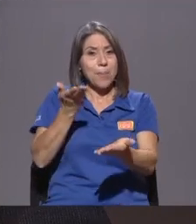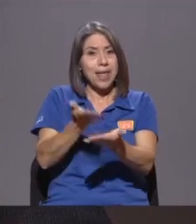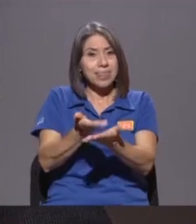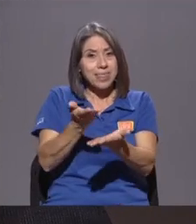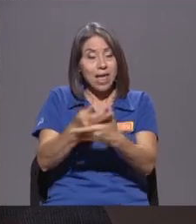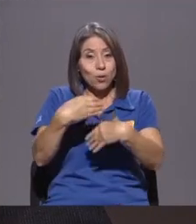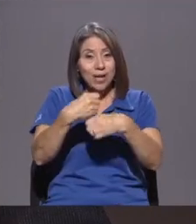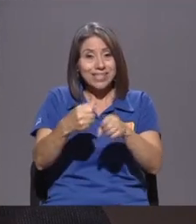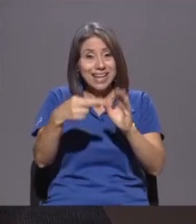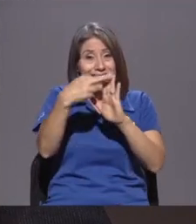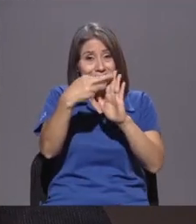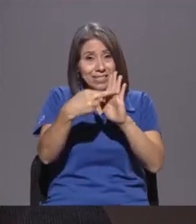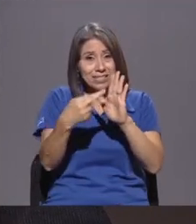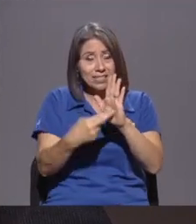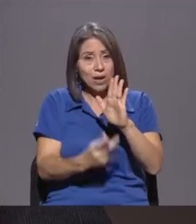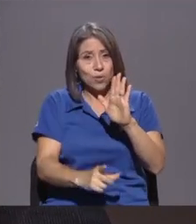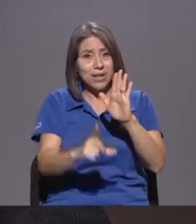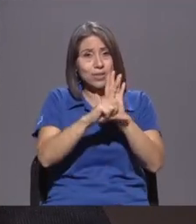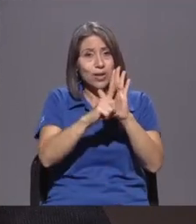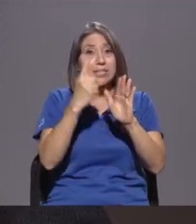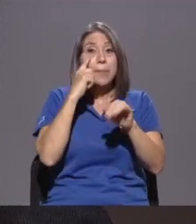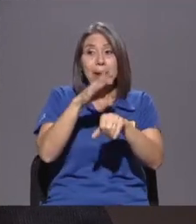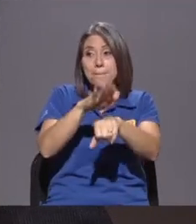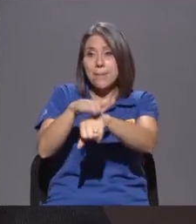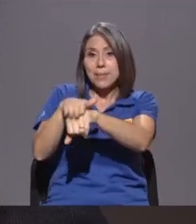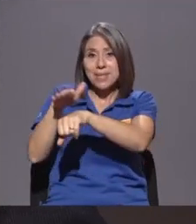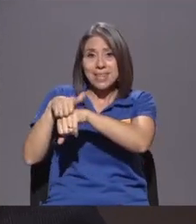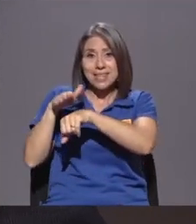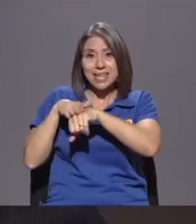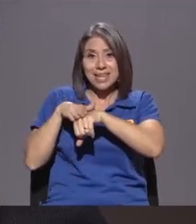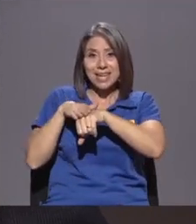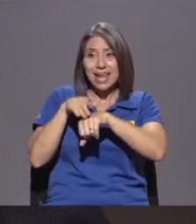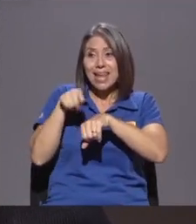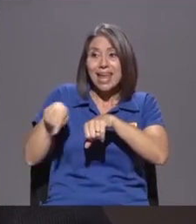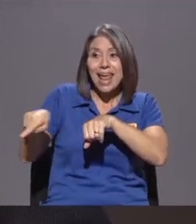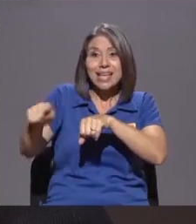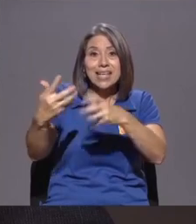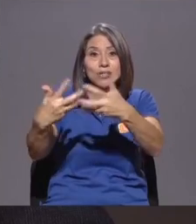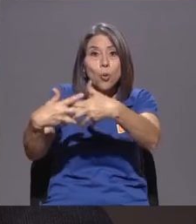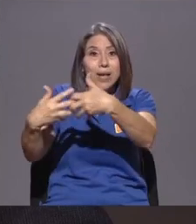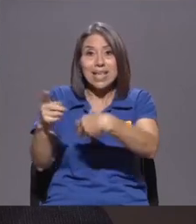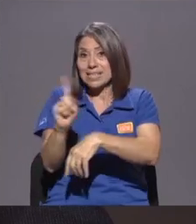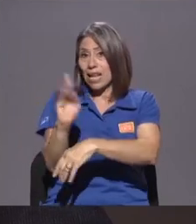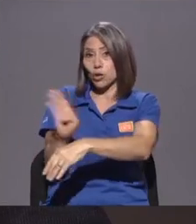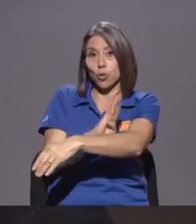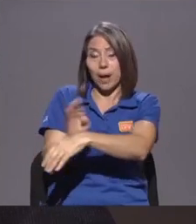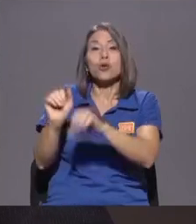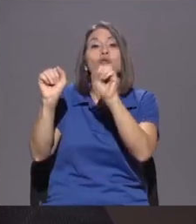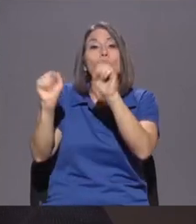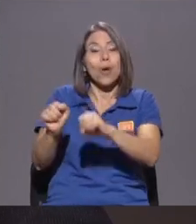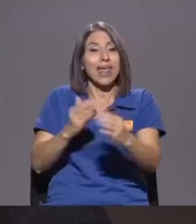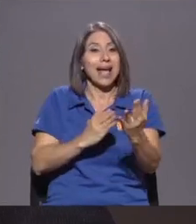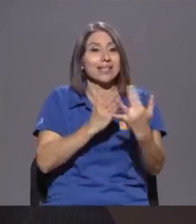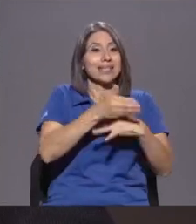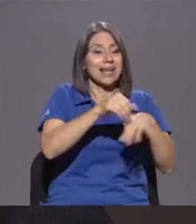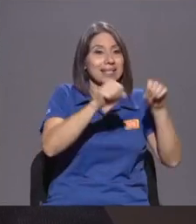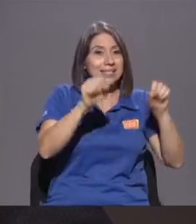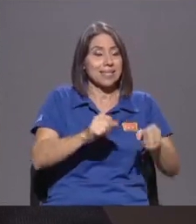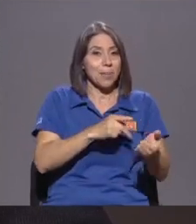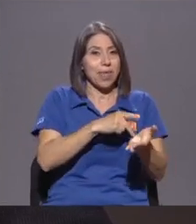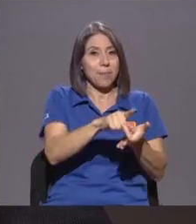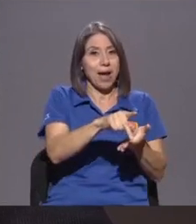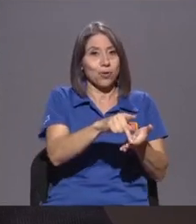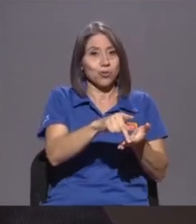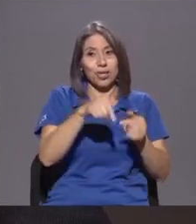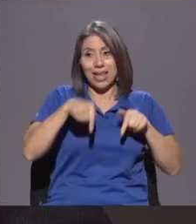Regulaciones Para permitir Que estas compañías Que no son bancos Puedan accesar El sistema de pagos Que como mencionaba En el caso